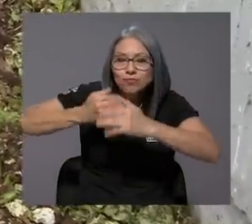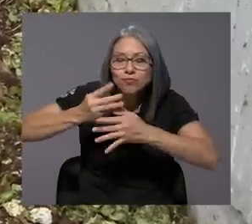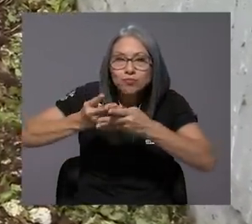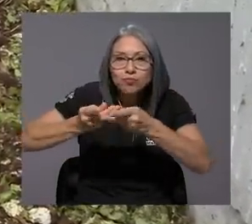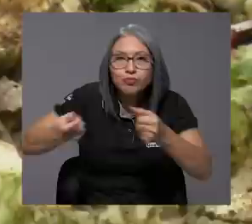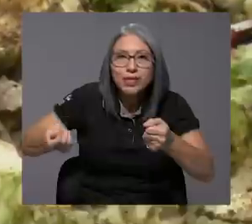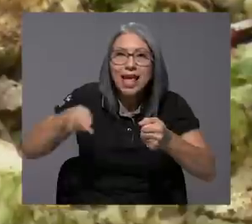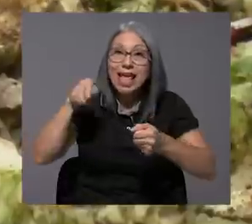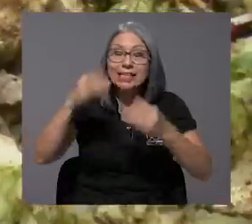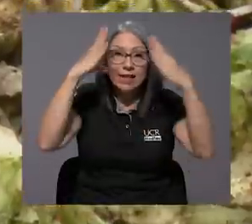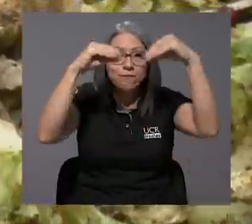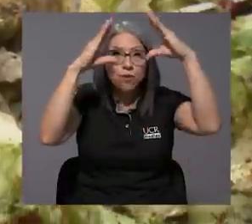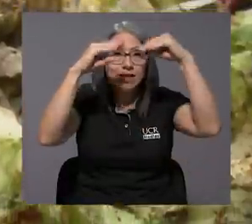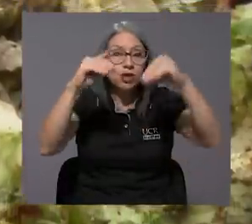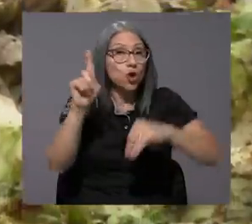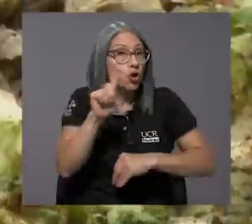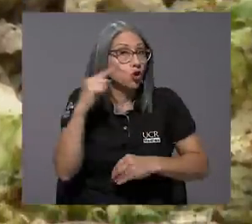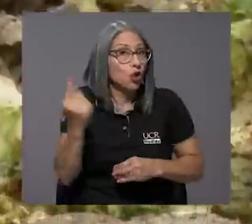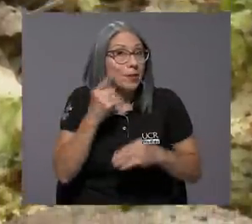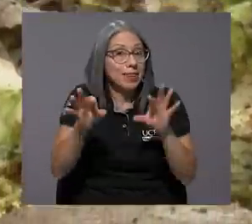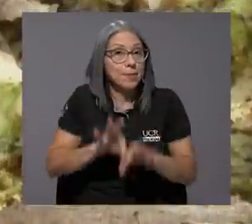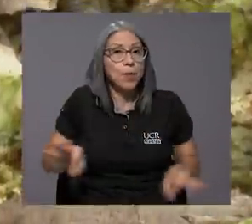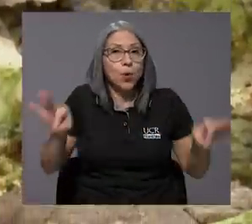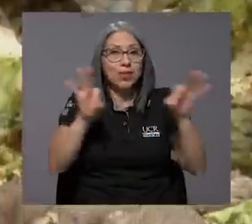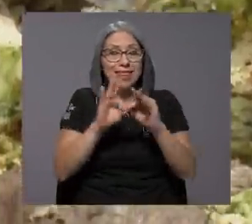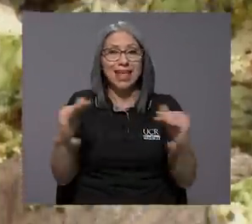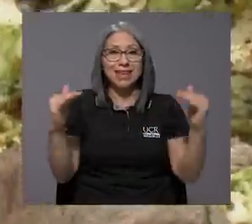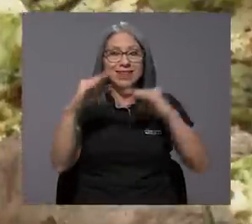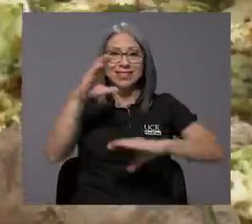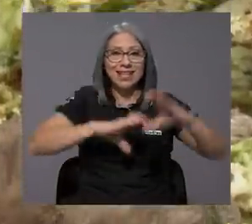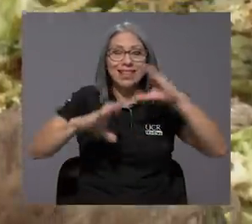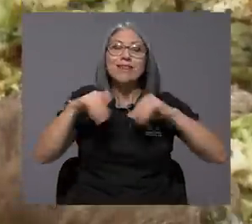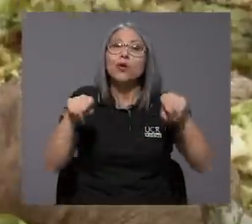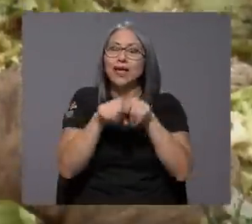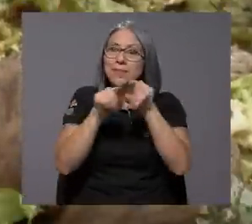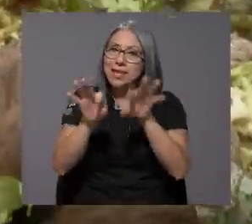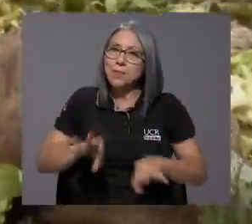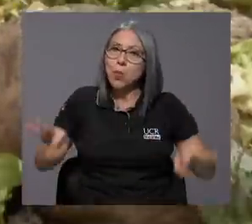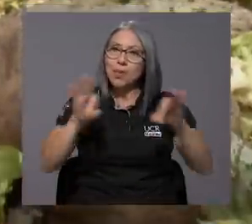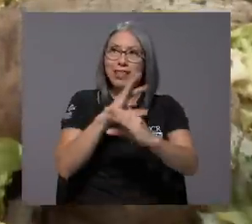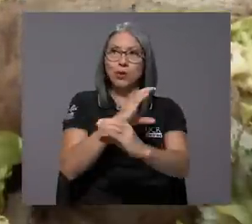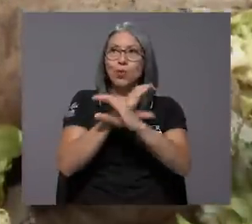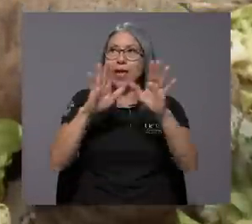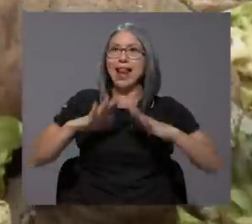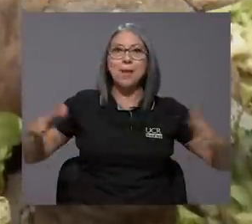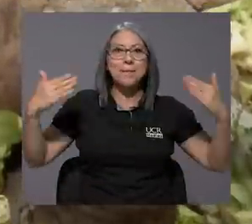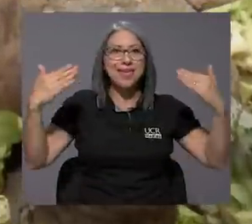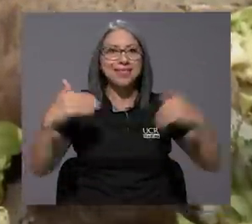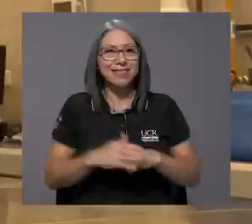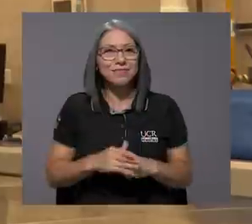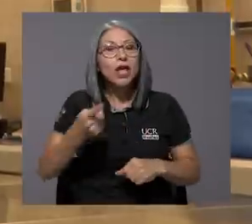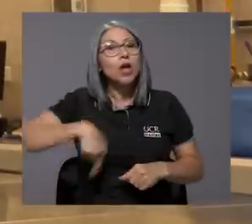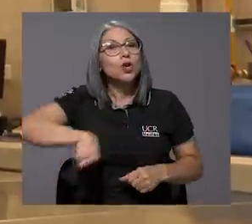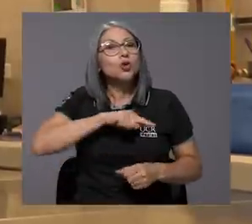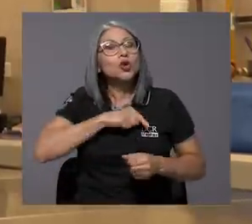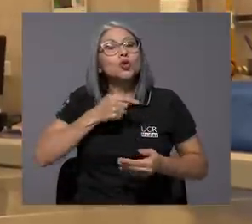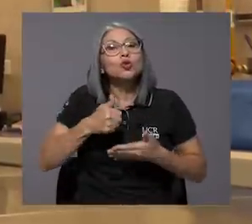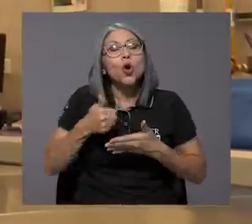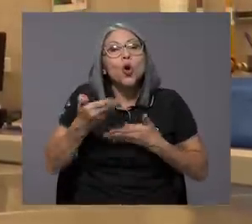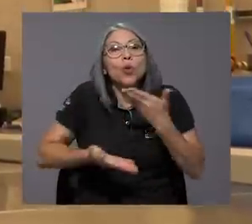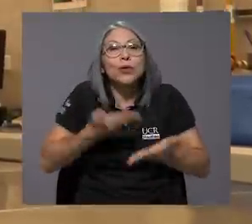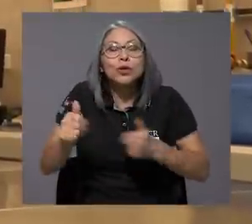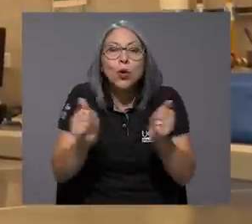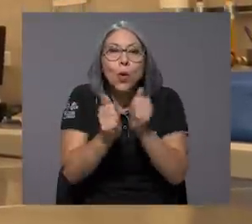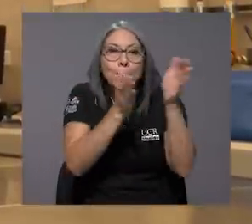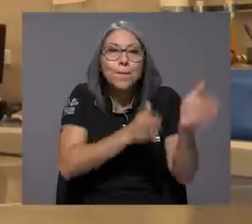información es muy importante no solo a nivel científico, sino también para el ambiente. Estamos contribuyendo,